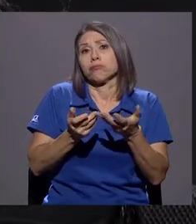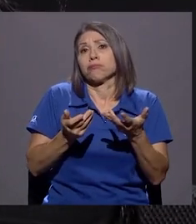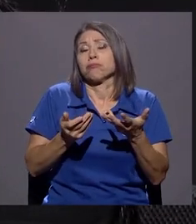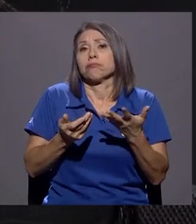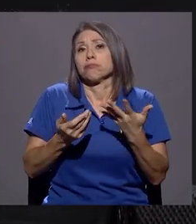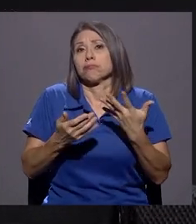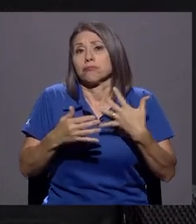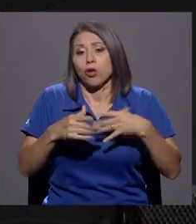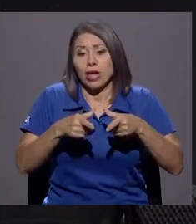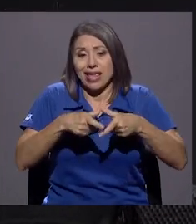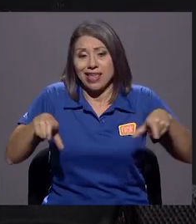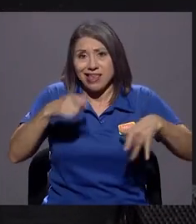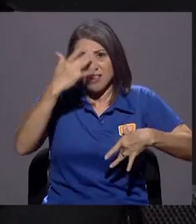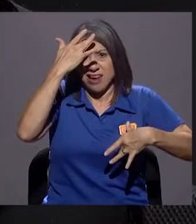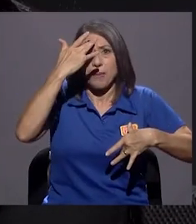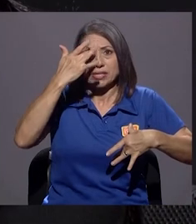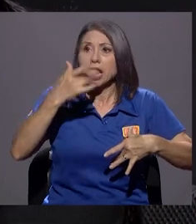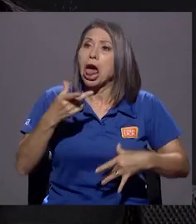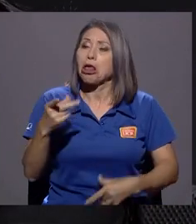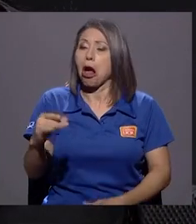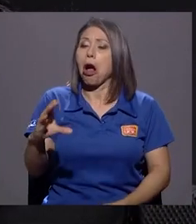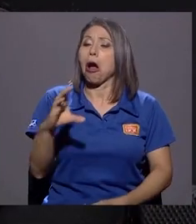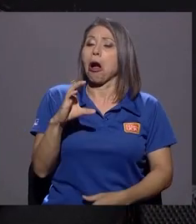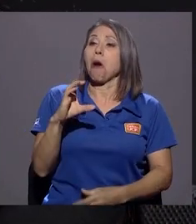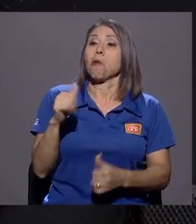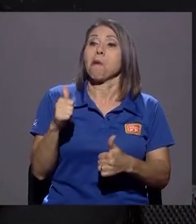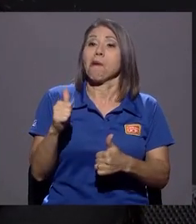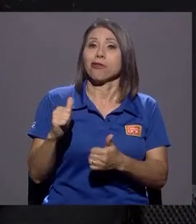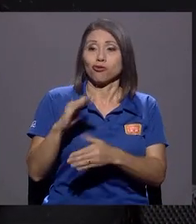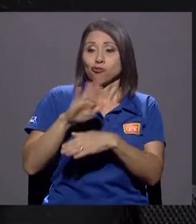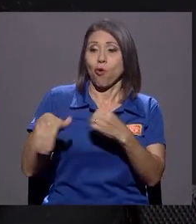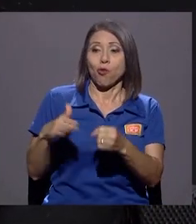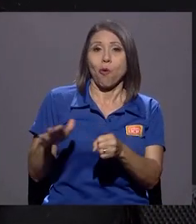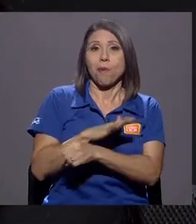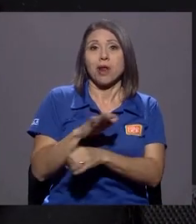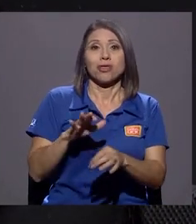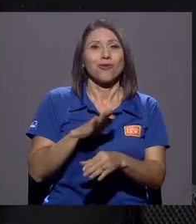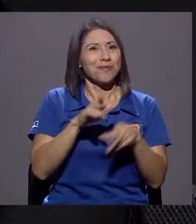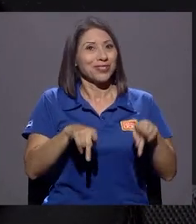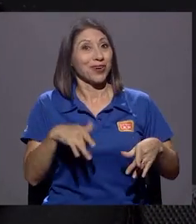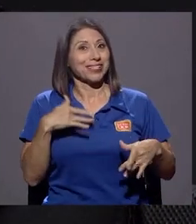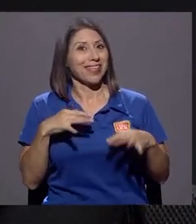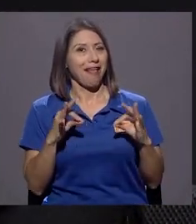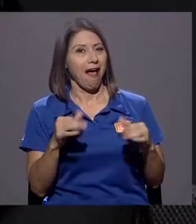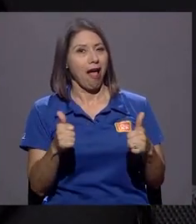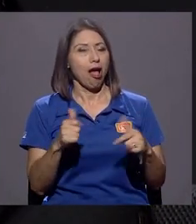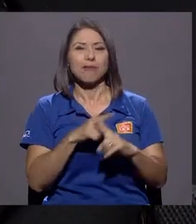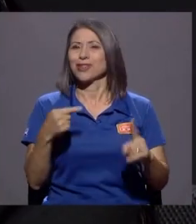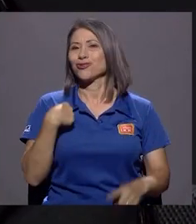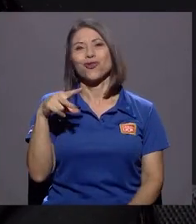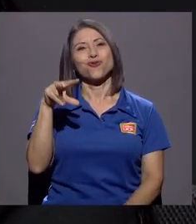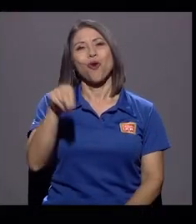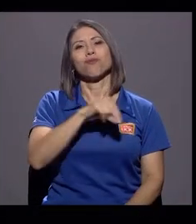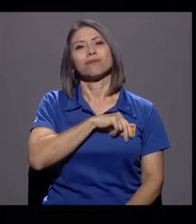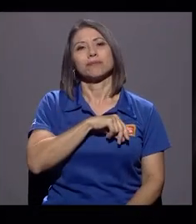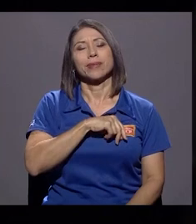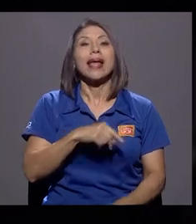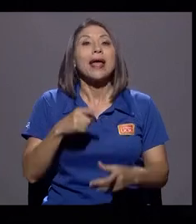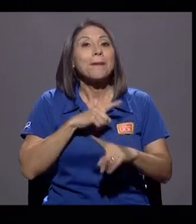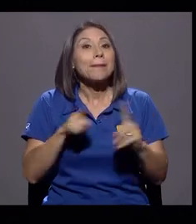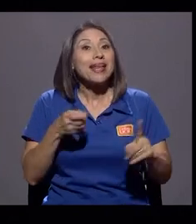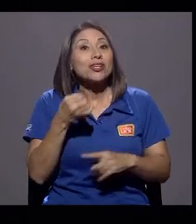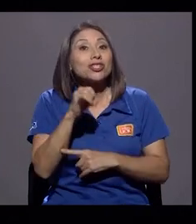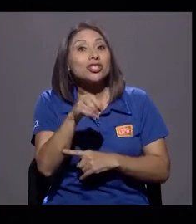muy bien. Para mí no. Entonces, creo que la sensibilización que uno adquiere hasta cuando usted no tiene salud y la